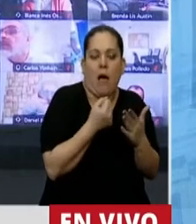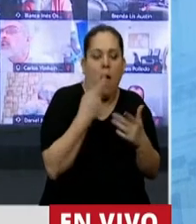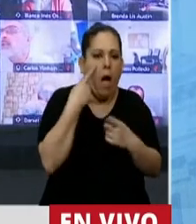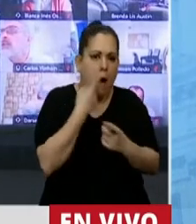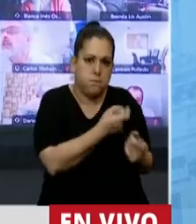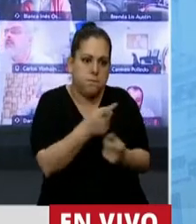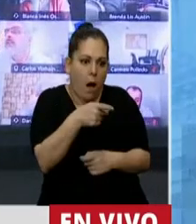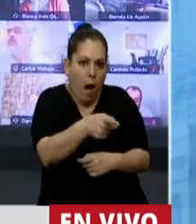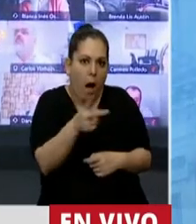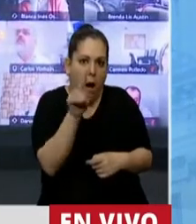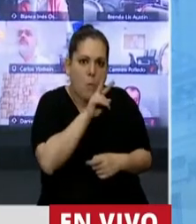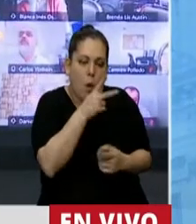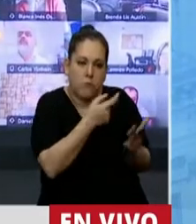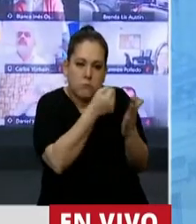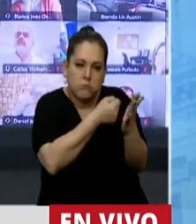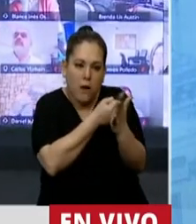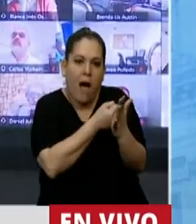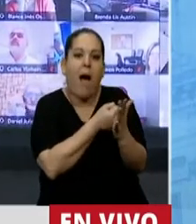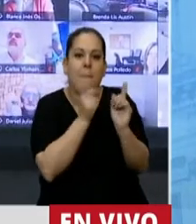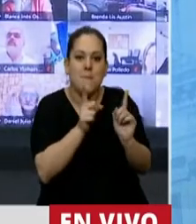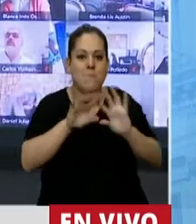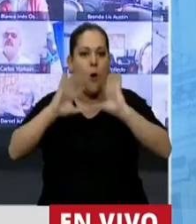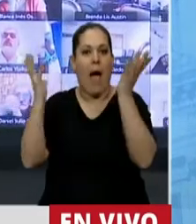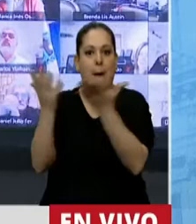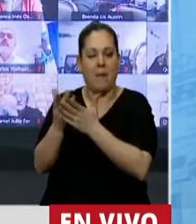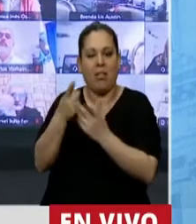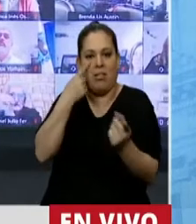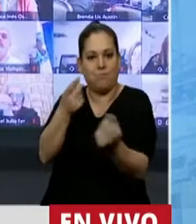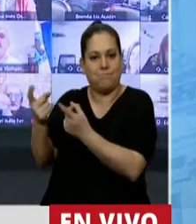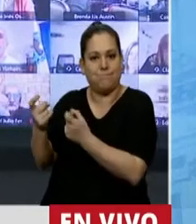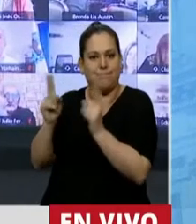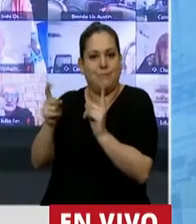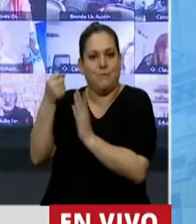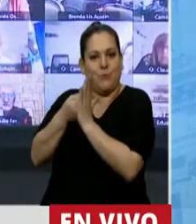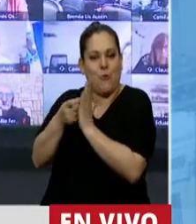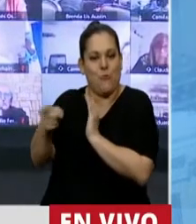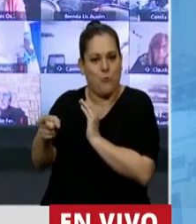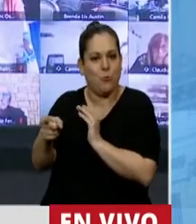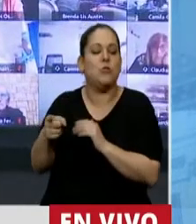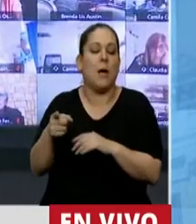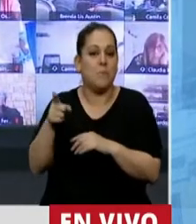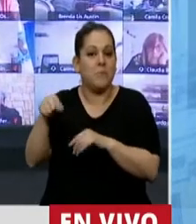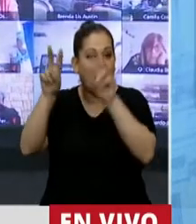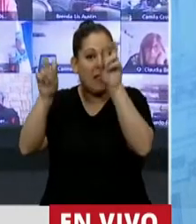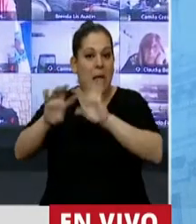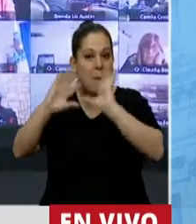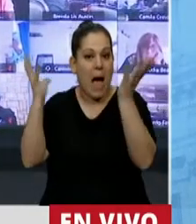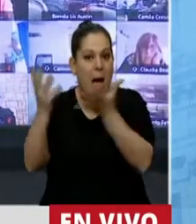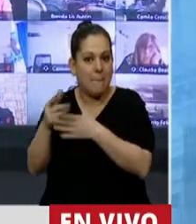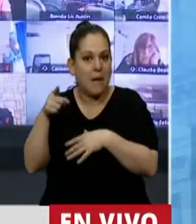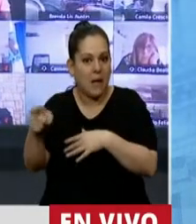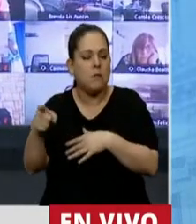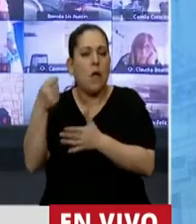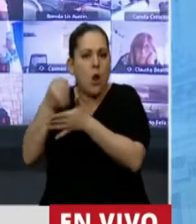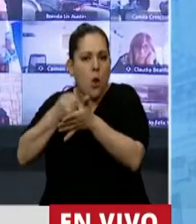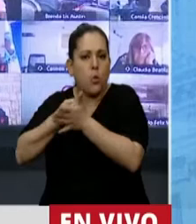feministas, las luchas ambientales. Yo les quiero decir que en la Argentina también tenemos que sumarle algo muy particular que tenemos, que es que la lucha